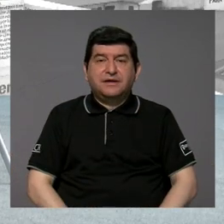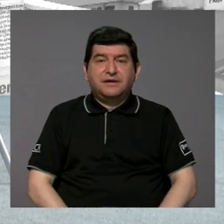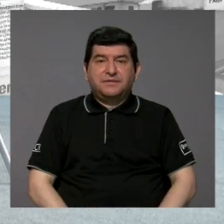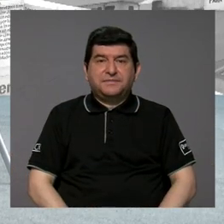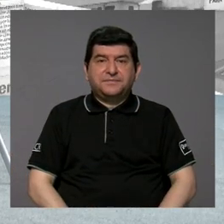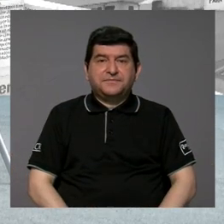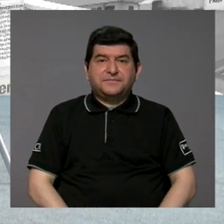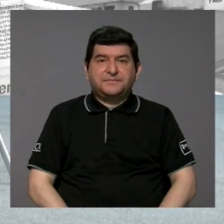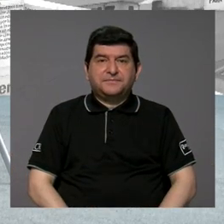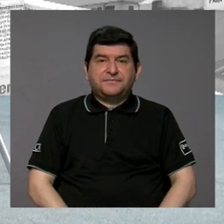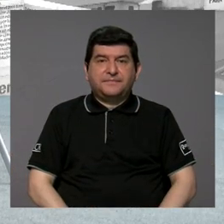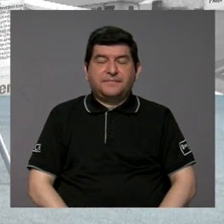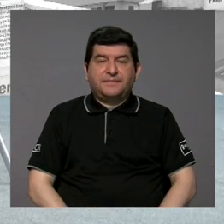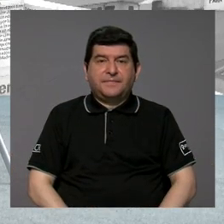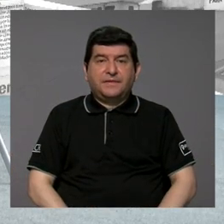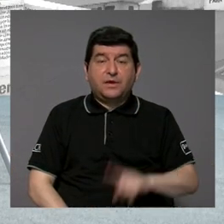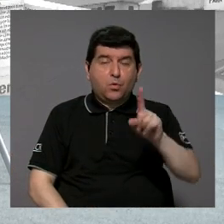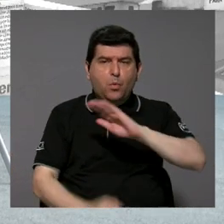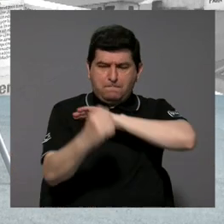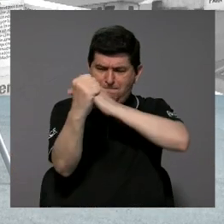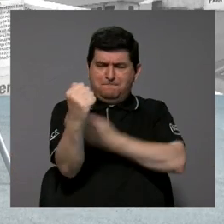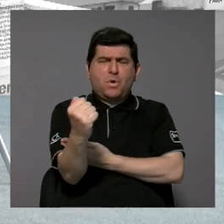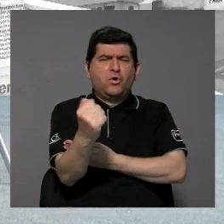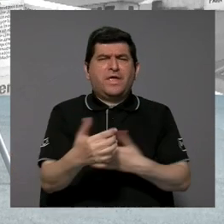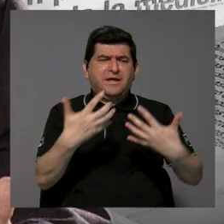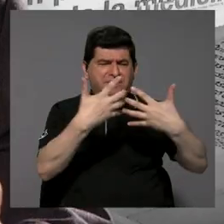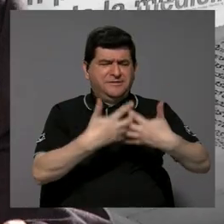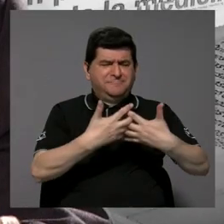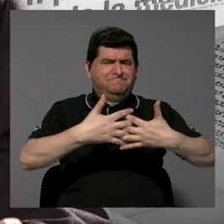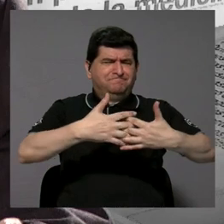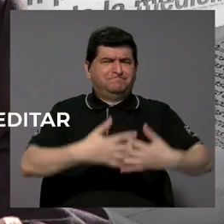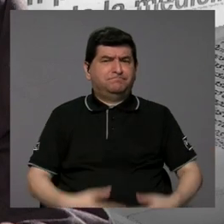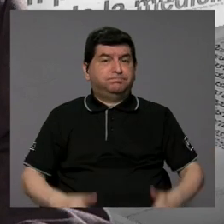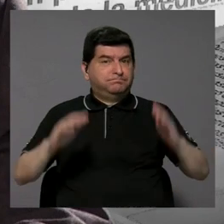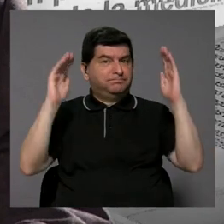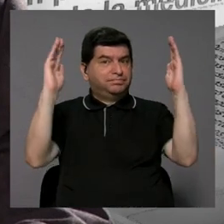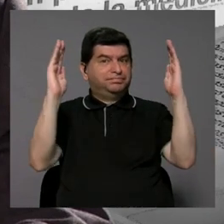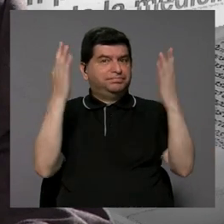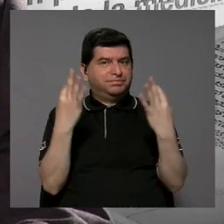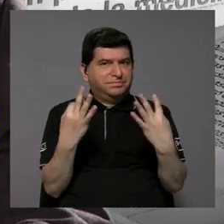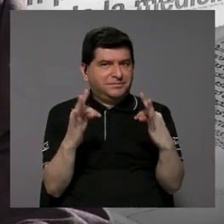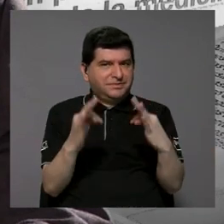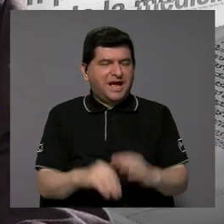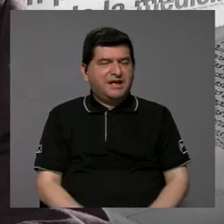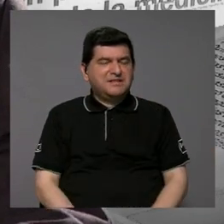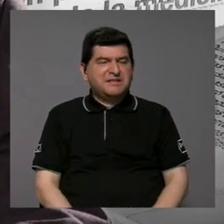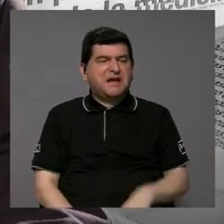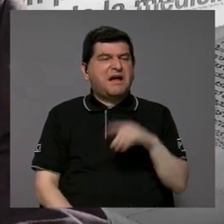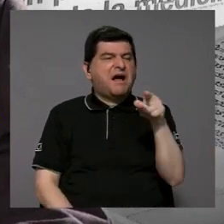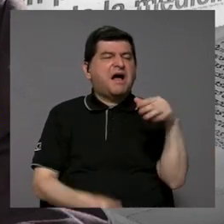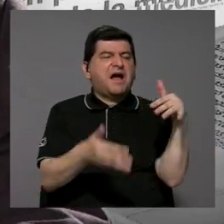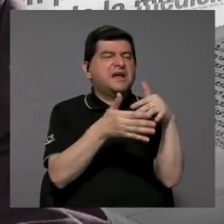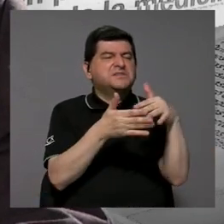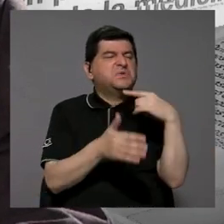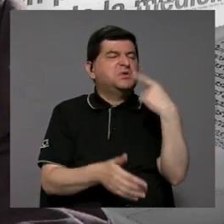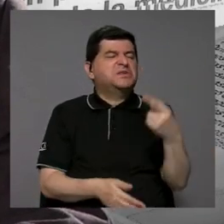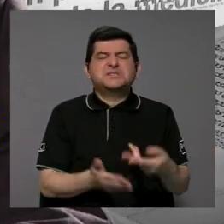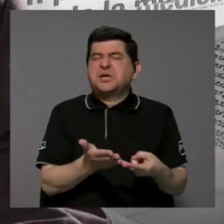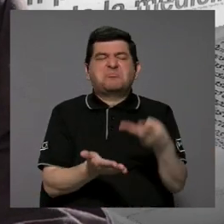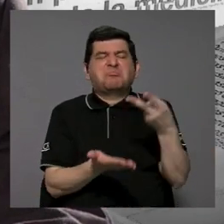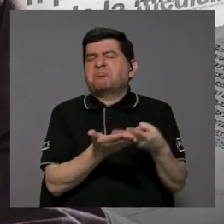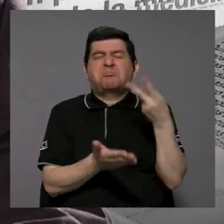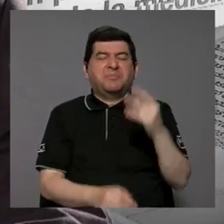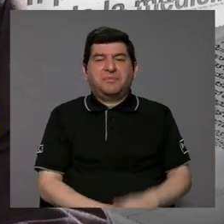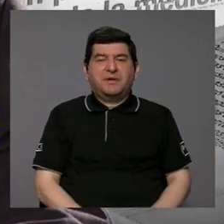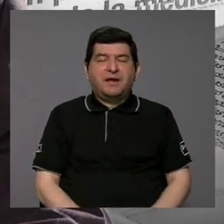grandes, ¿verdad? Hay un poder corporativo enorme que trata de desacreditar todos estos estudios, ¿verdad?